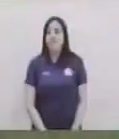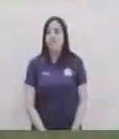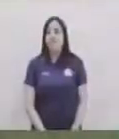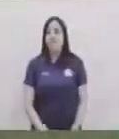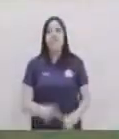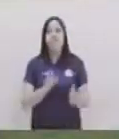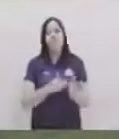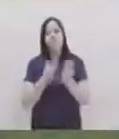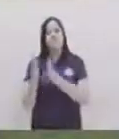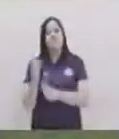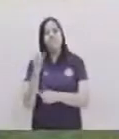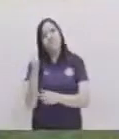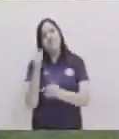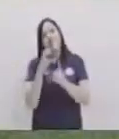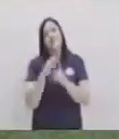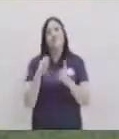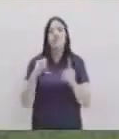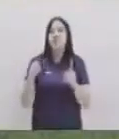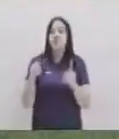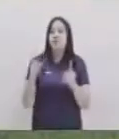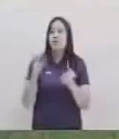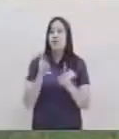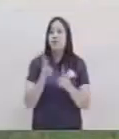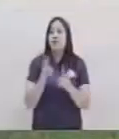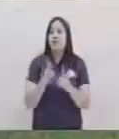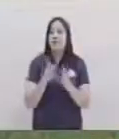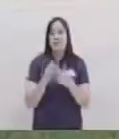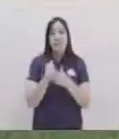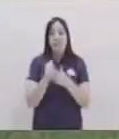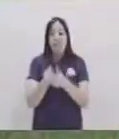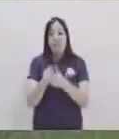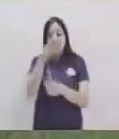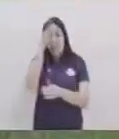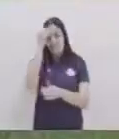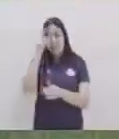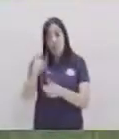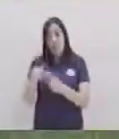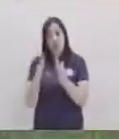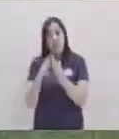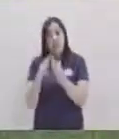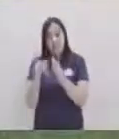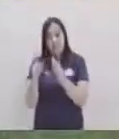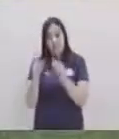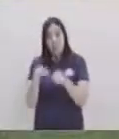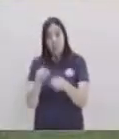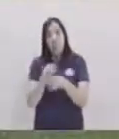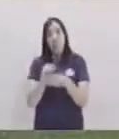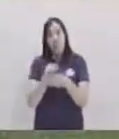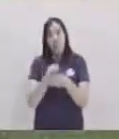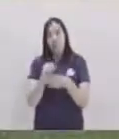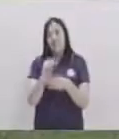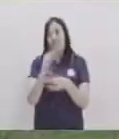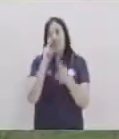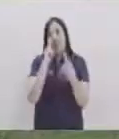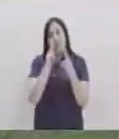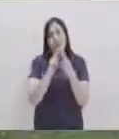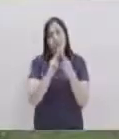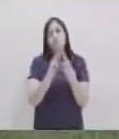siguiente oración utilicemos la guía aprendo en casa para poder practicar nuestros conocimientos